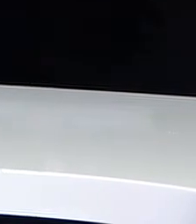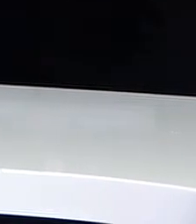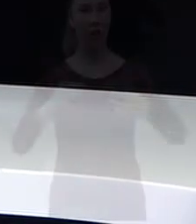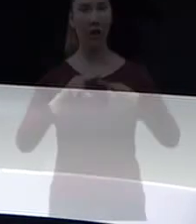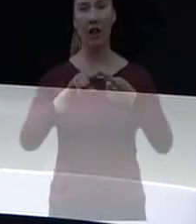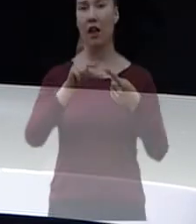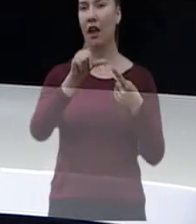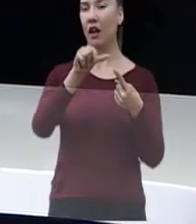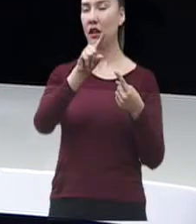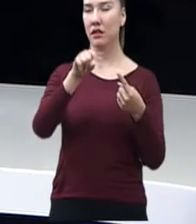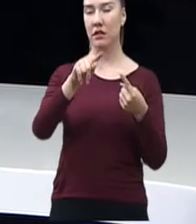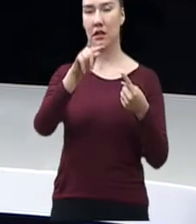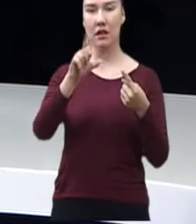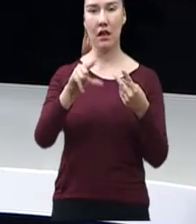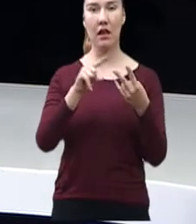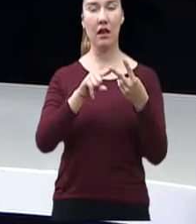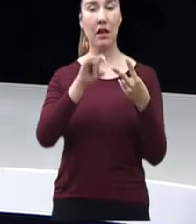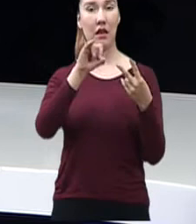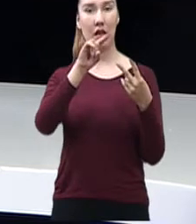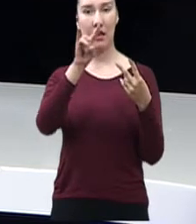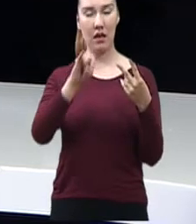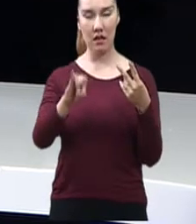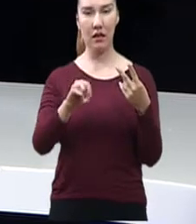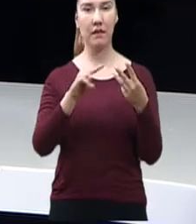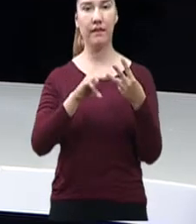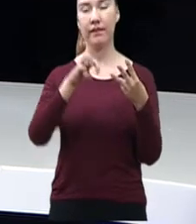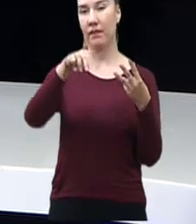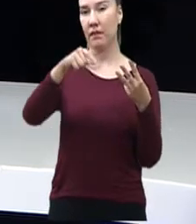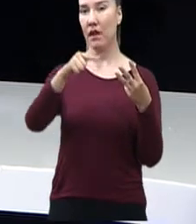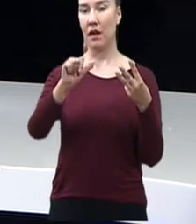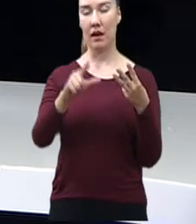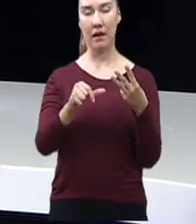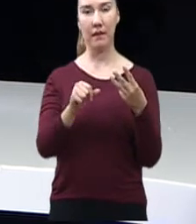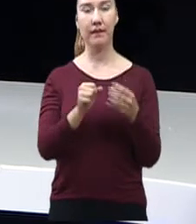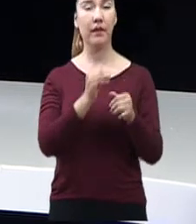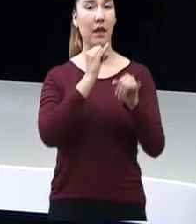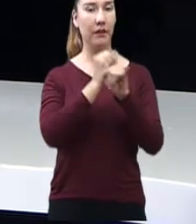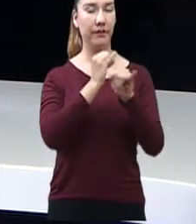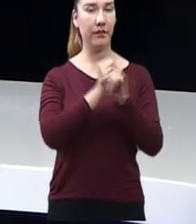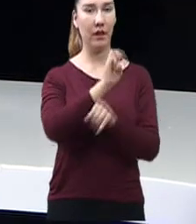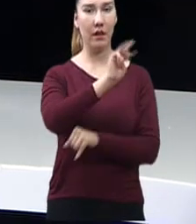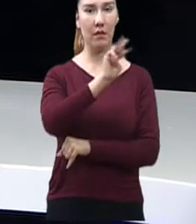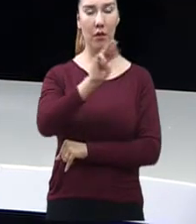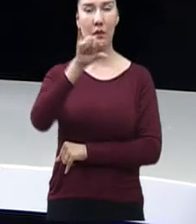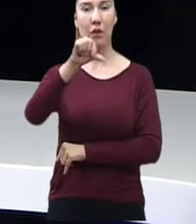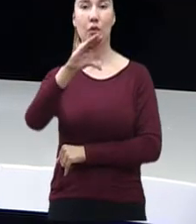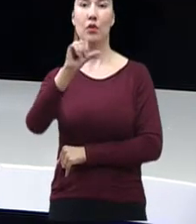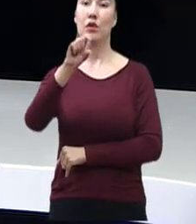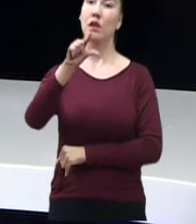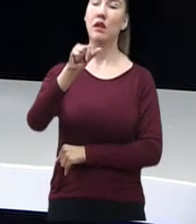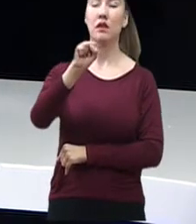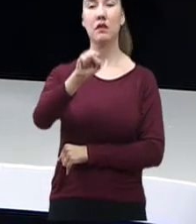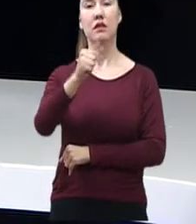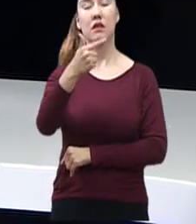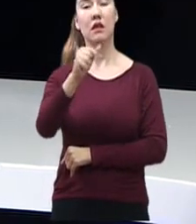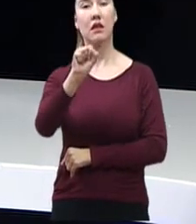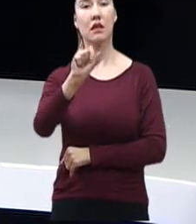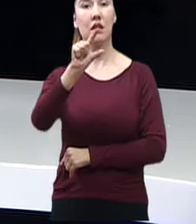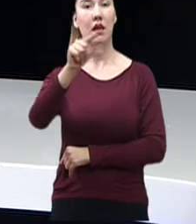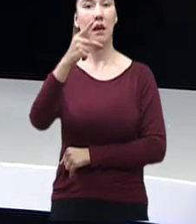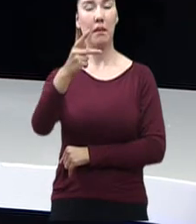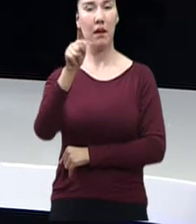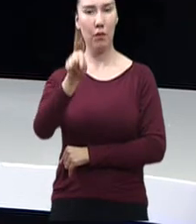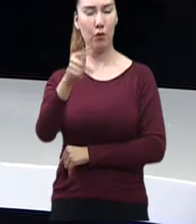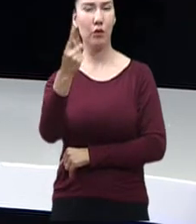Axtel, Total Play, Easy Megacable y a través, para todo el mundo, www.canal7slp.tv puede bajar la información, la